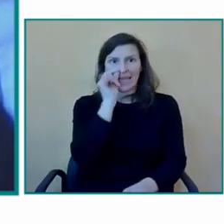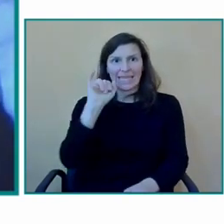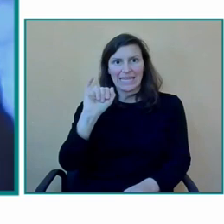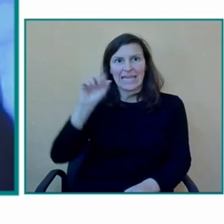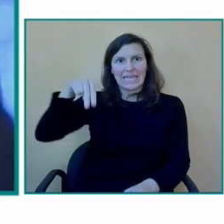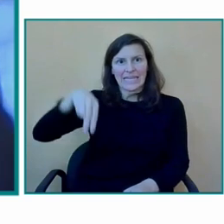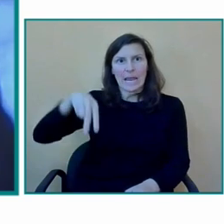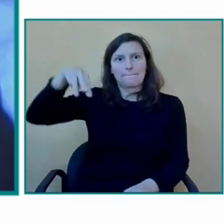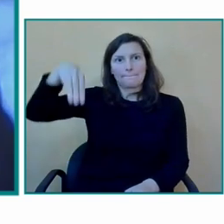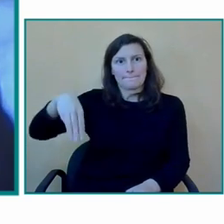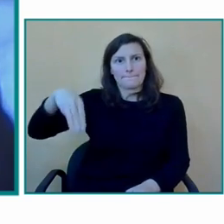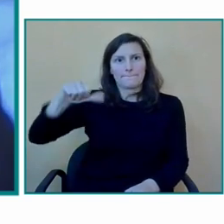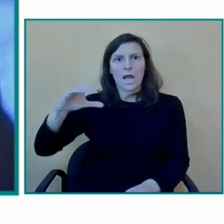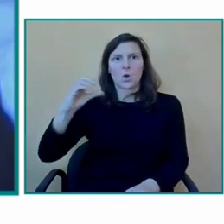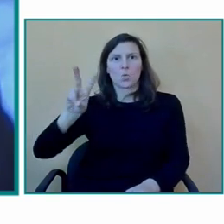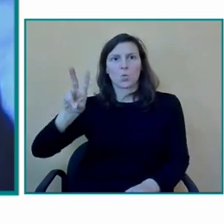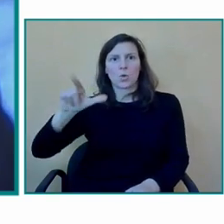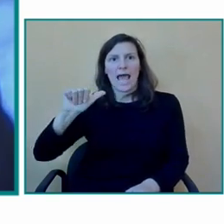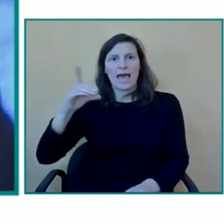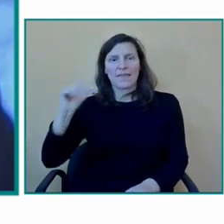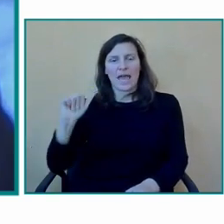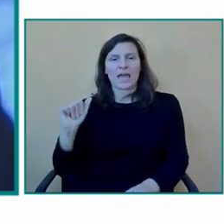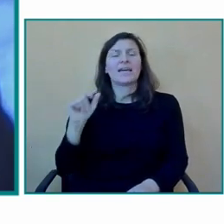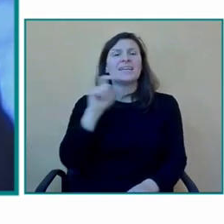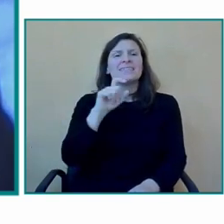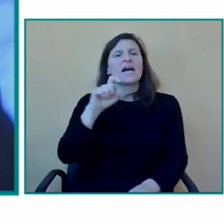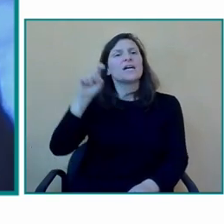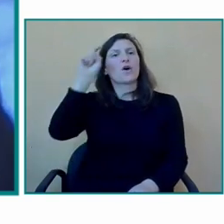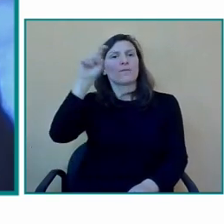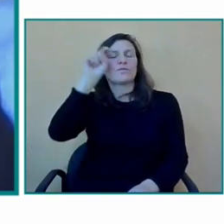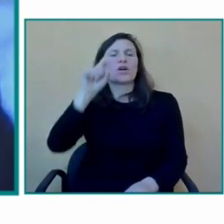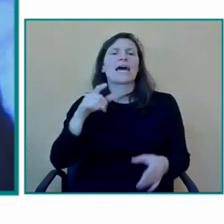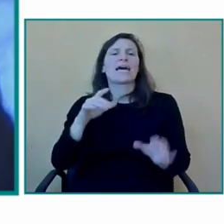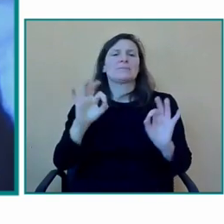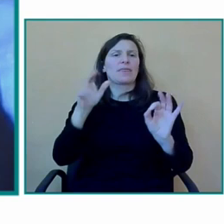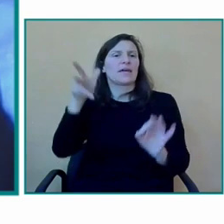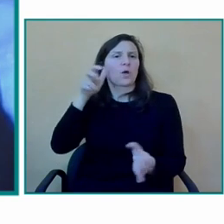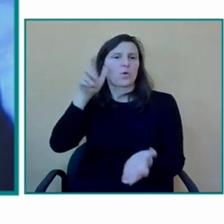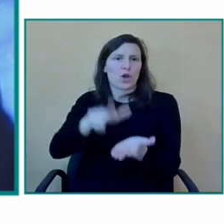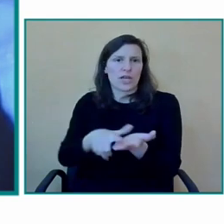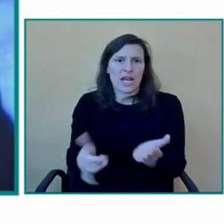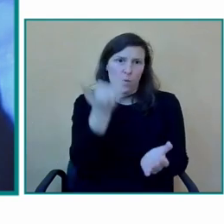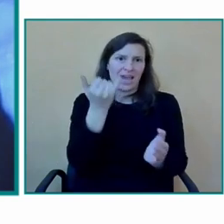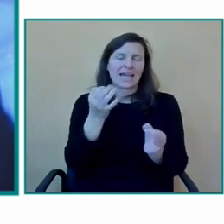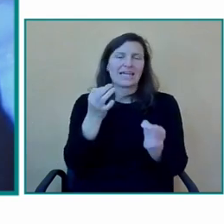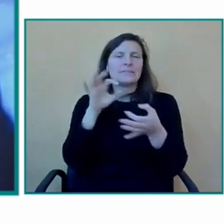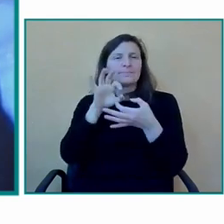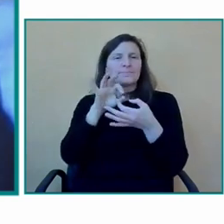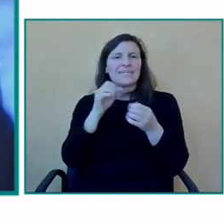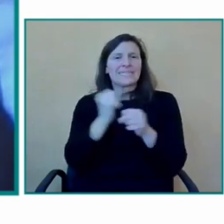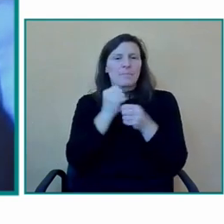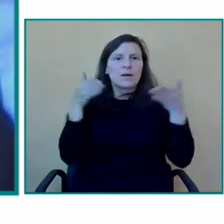constructora, maestra en audición y lenguaje en educación infantil, luego nos encontrará su experiencia y cómo se